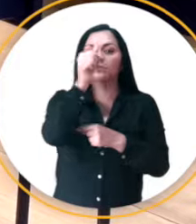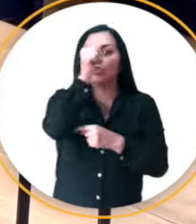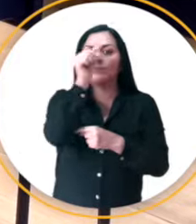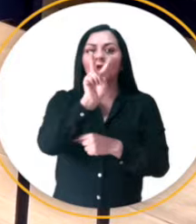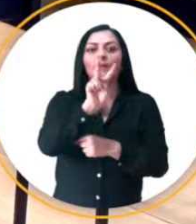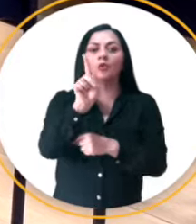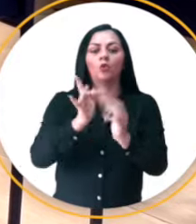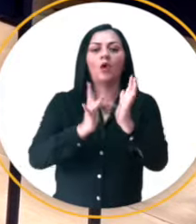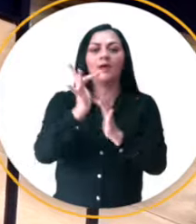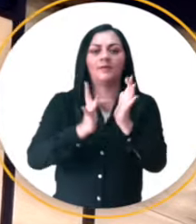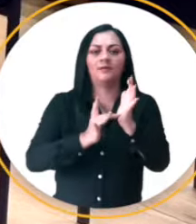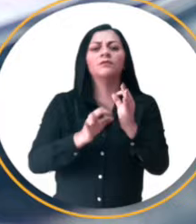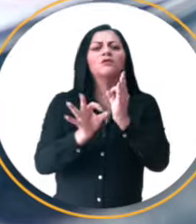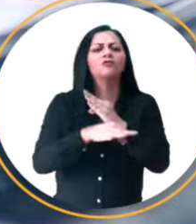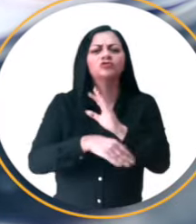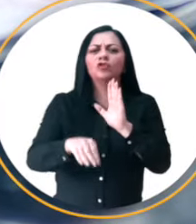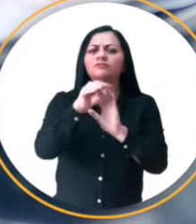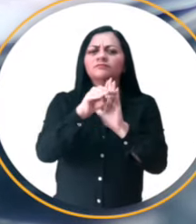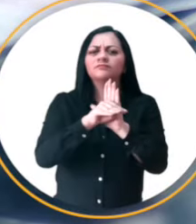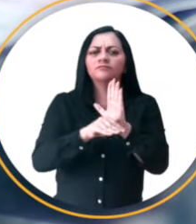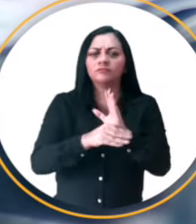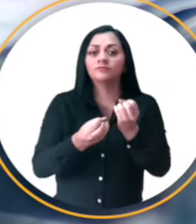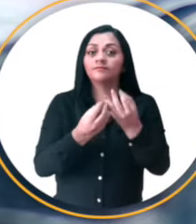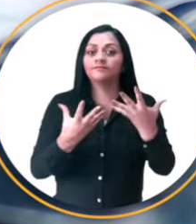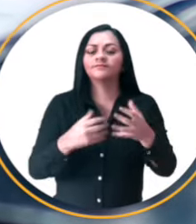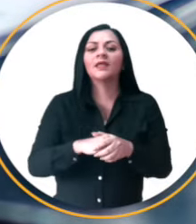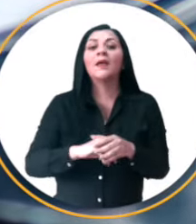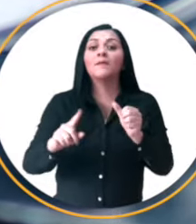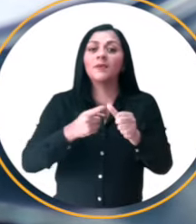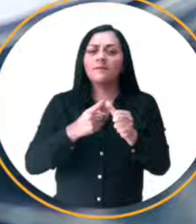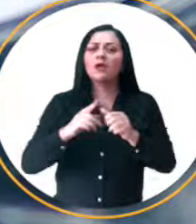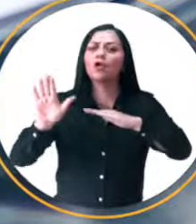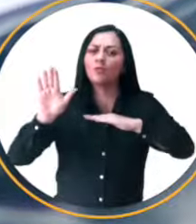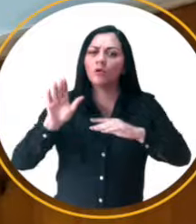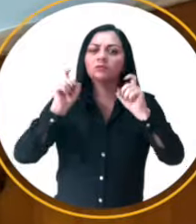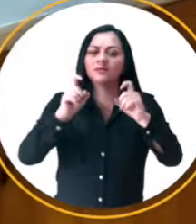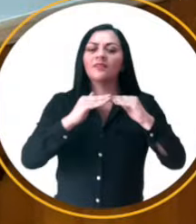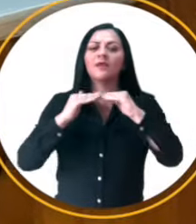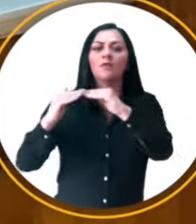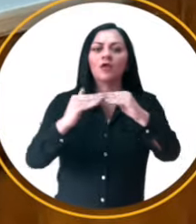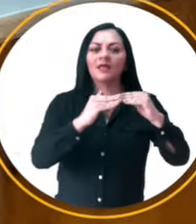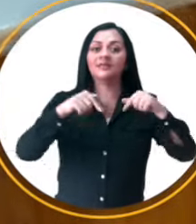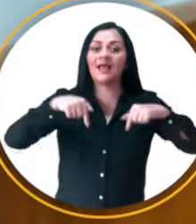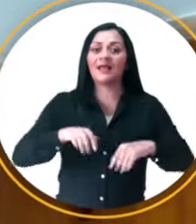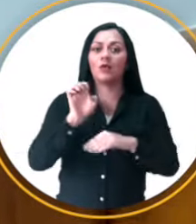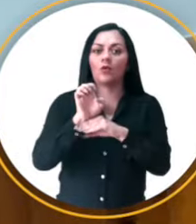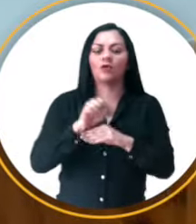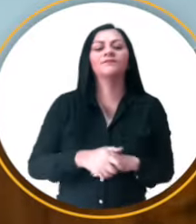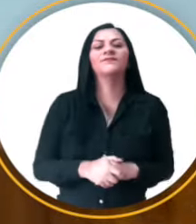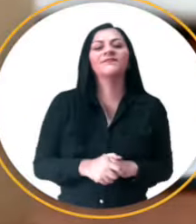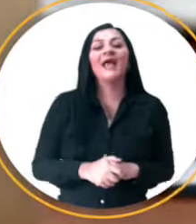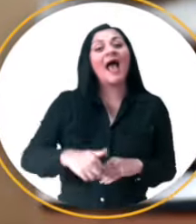de abril y sus principales funciones serán receptar y contar los votos de los ecuatorianos, asumiendo un compromiso democrático con el